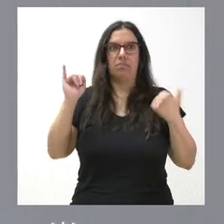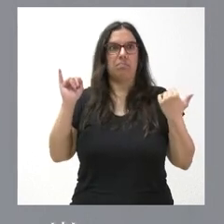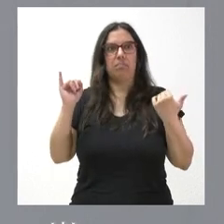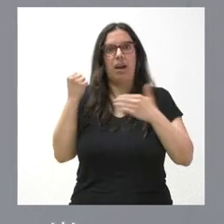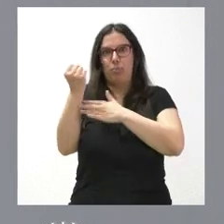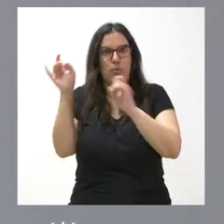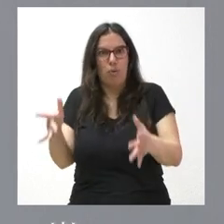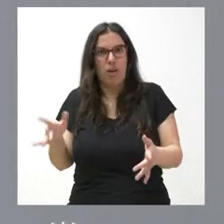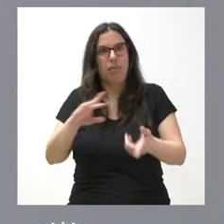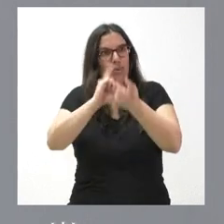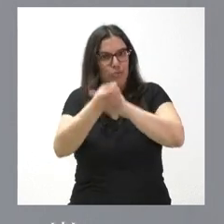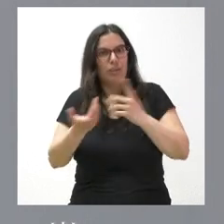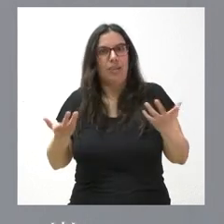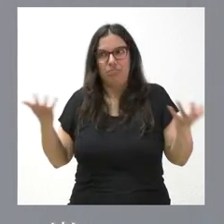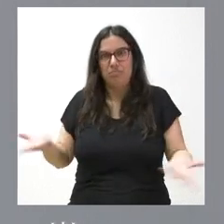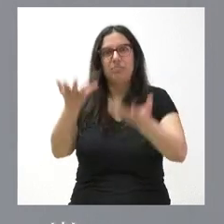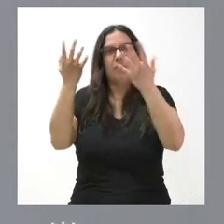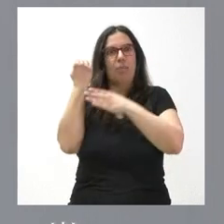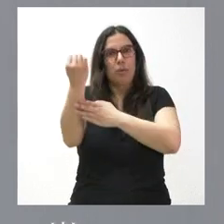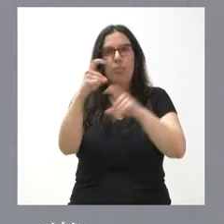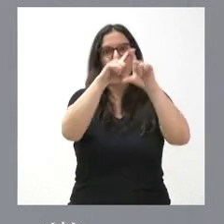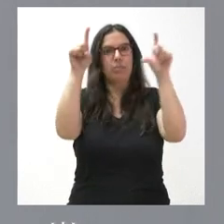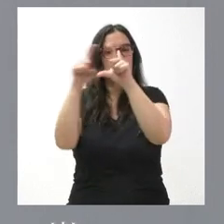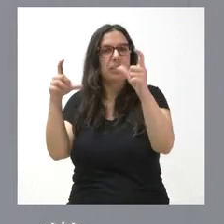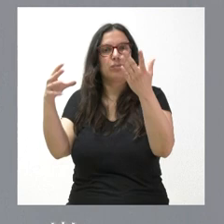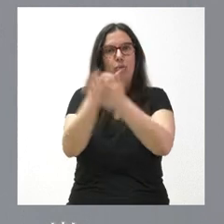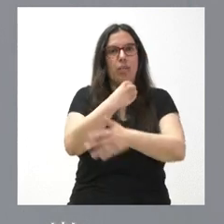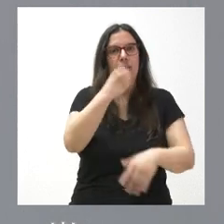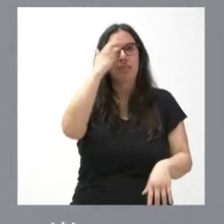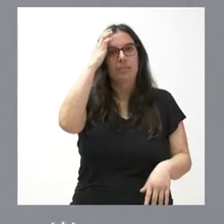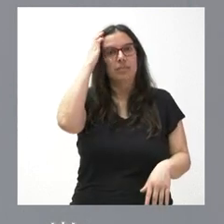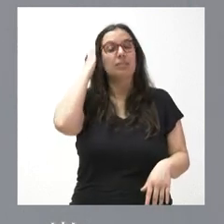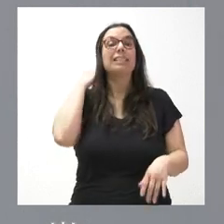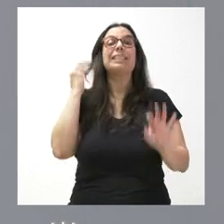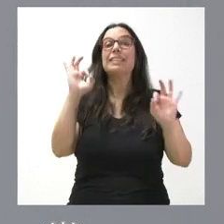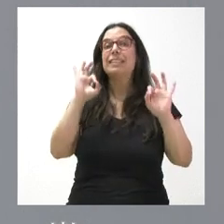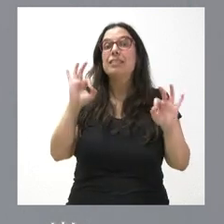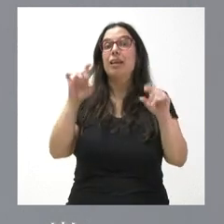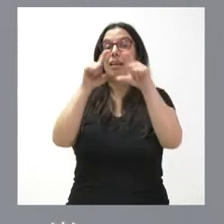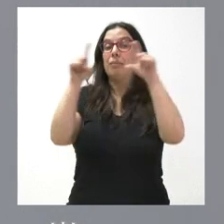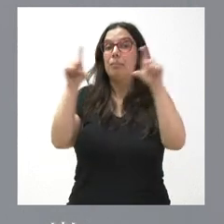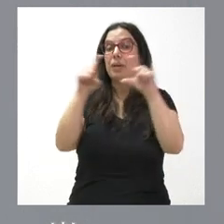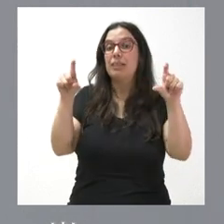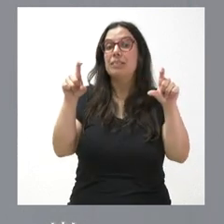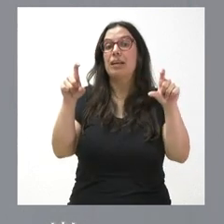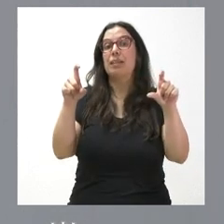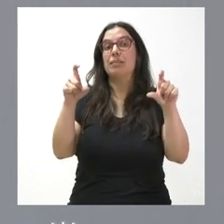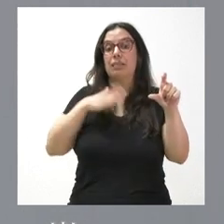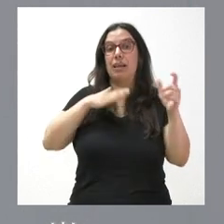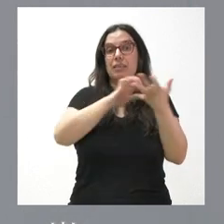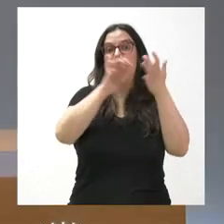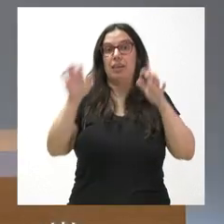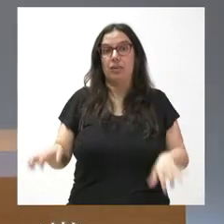Castilla y León. Todo lo contrario. Nosotros apoyamos a todas las empresas y, muy específicamente, a las empresas cuyo origen es Castilla y León.